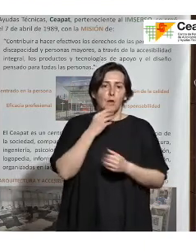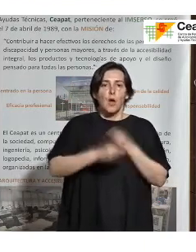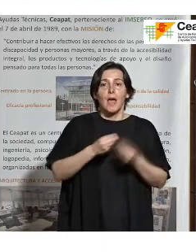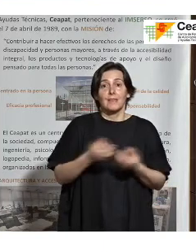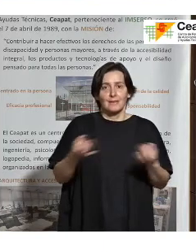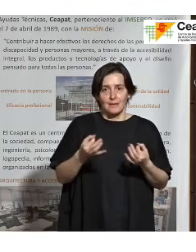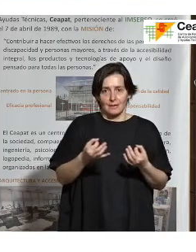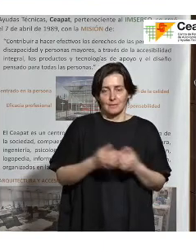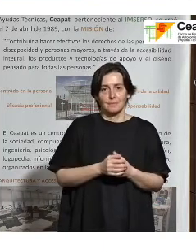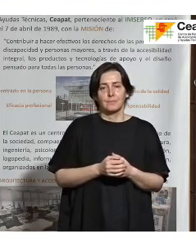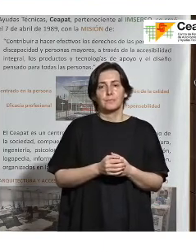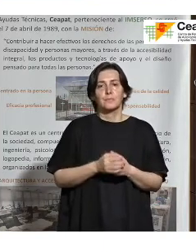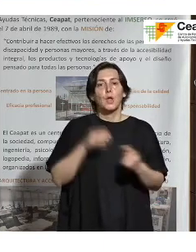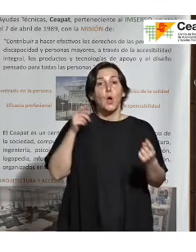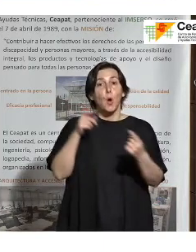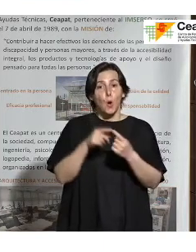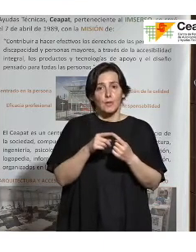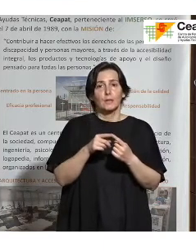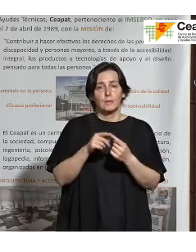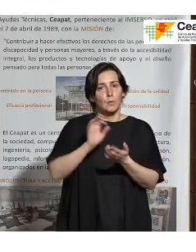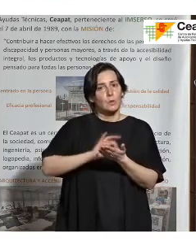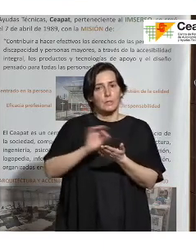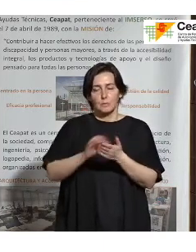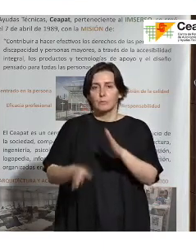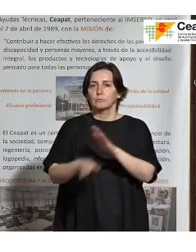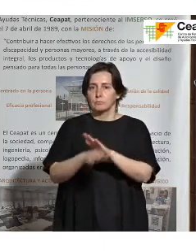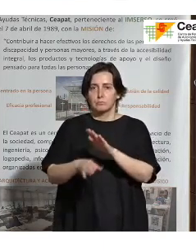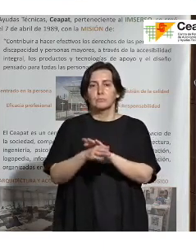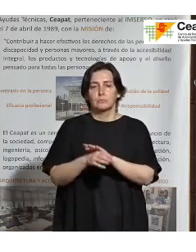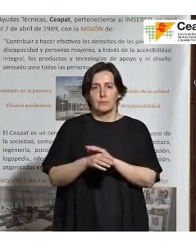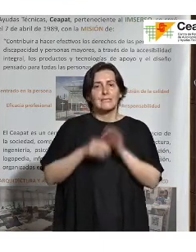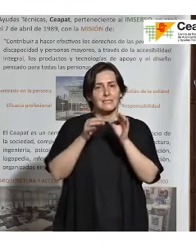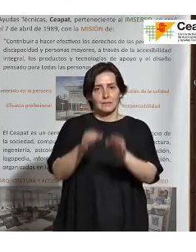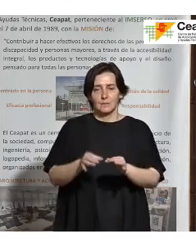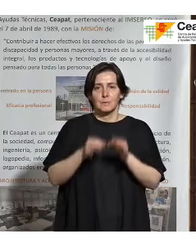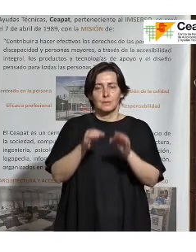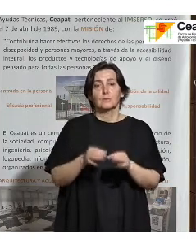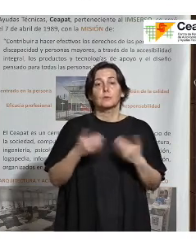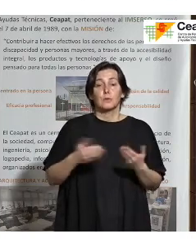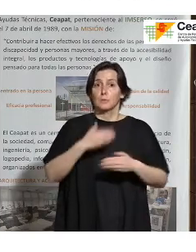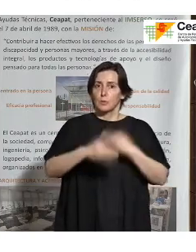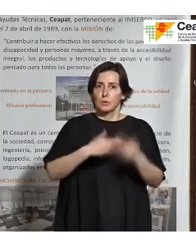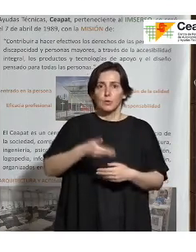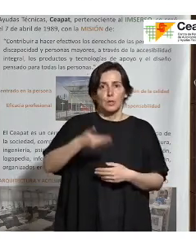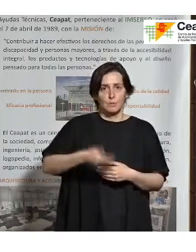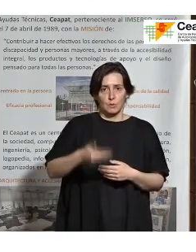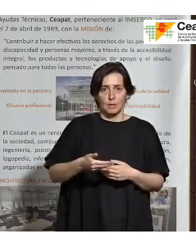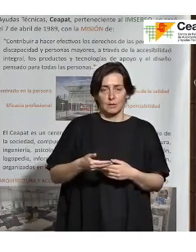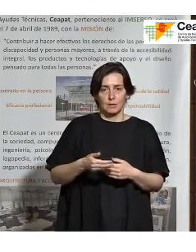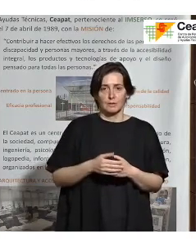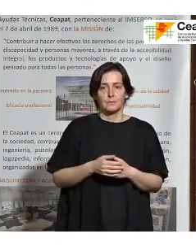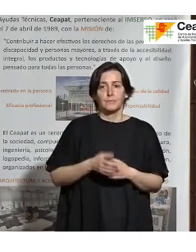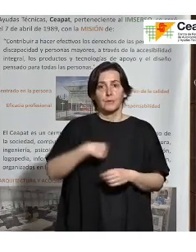tipo de incidencia. Para no interrumpir la prestación del servicio en ningún momento. Este proceso es clave y no lo teníamos